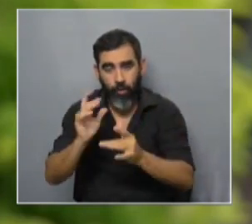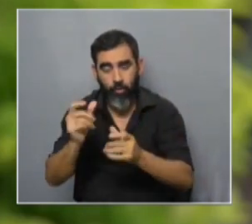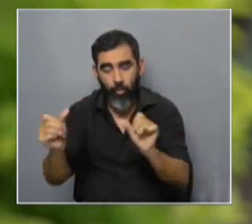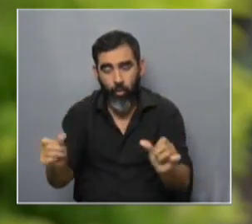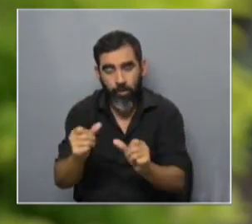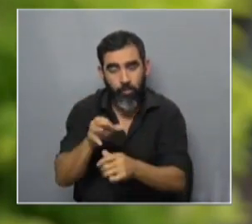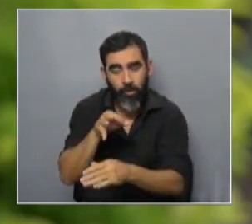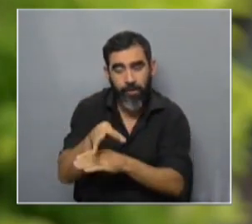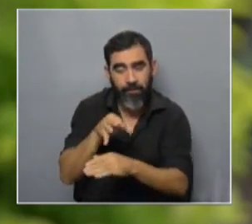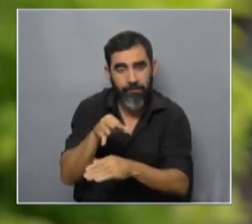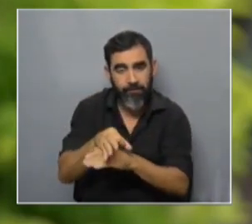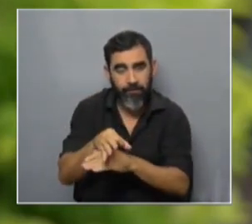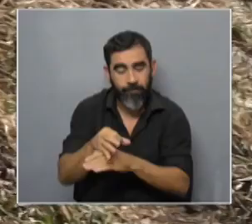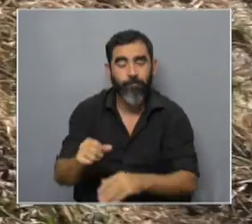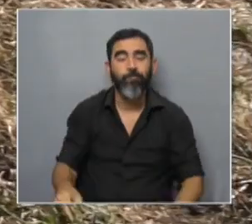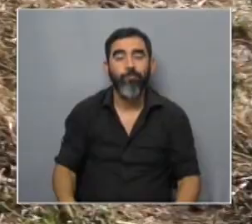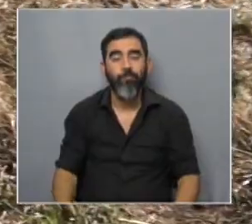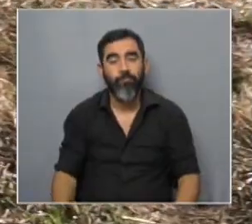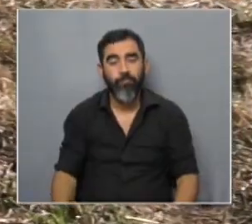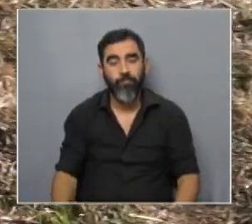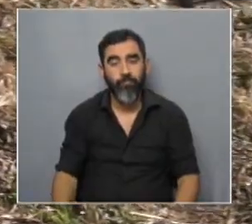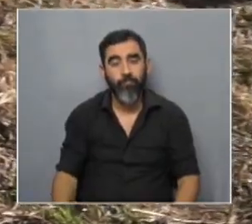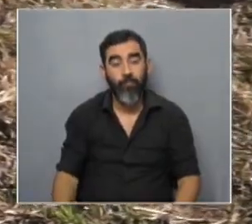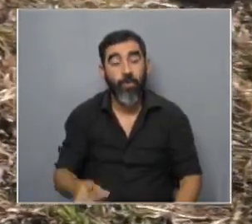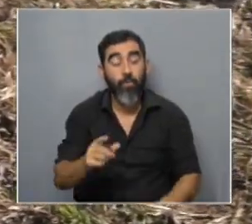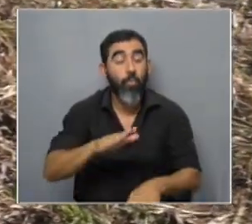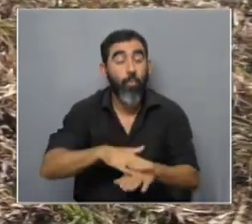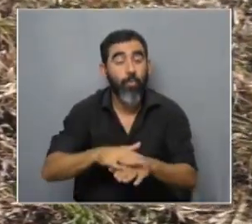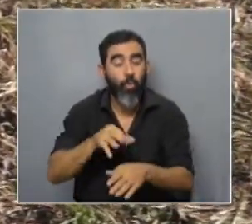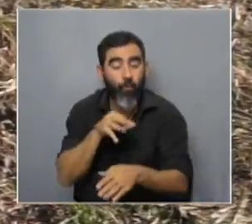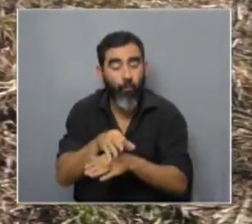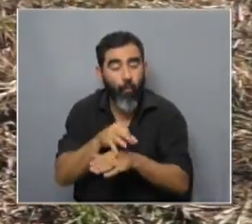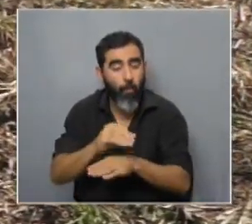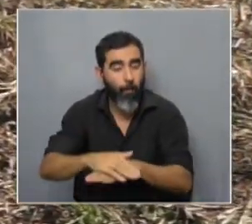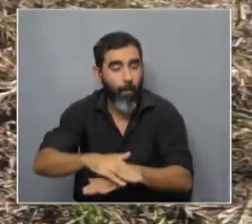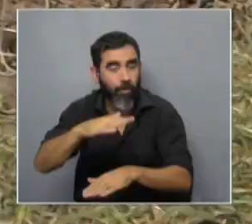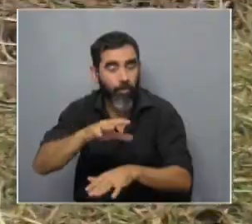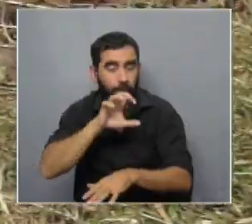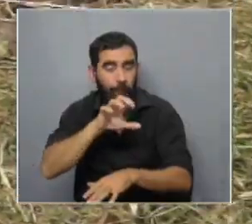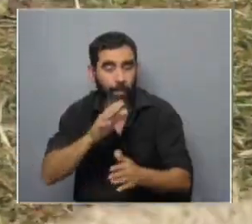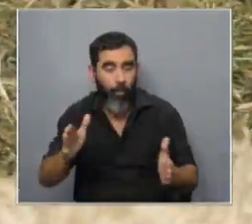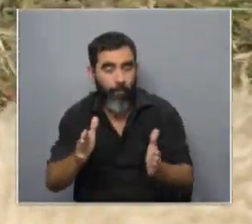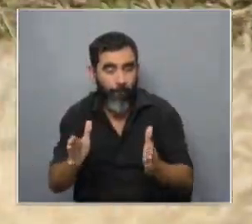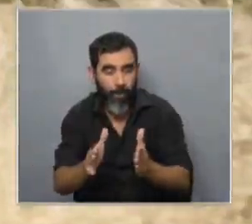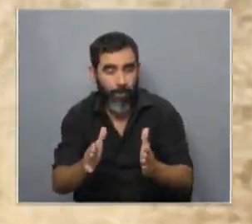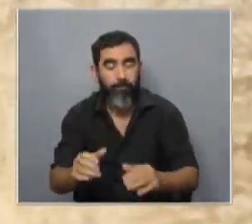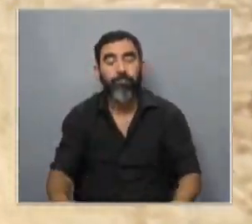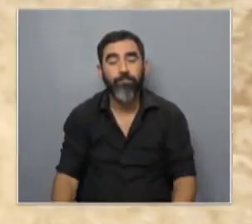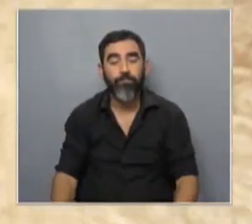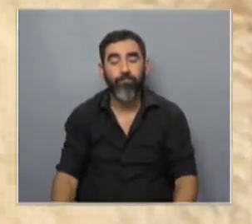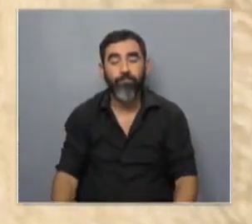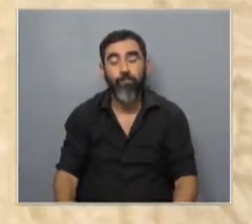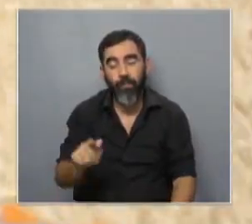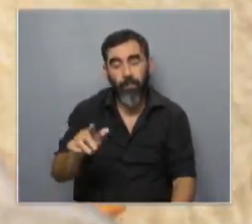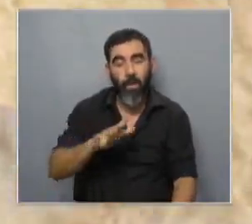generamos esa impronta que es una de las etapas de la formación de los cachorros pero ellos